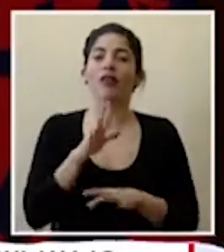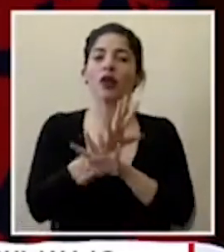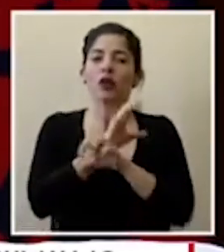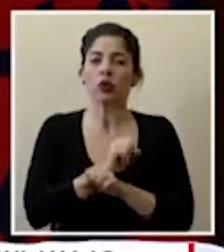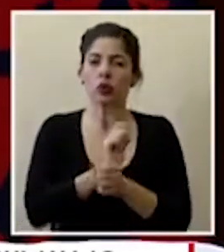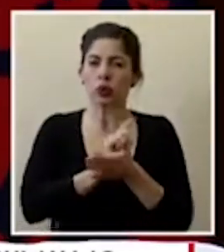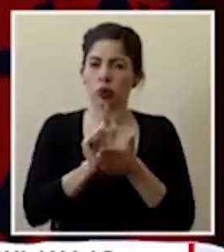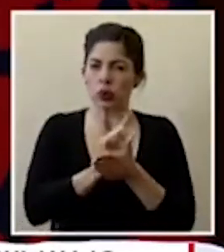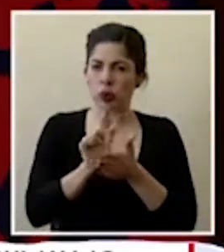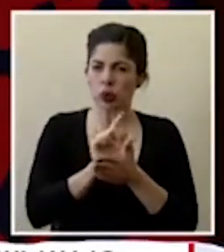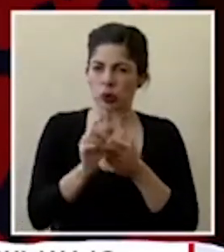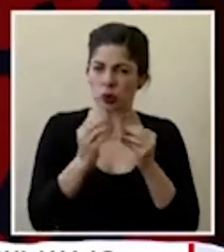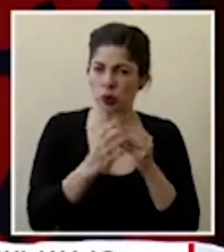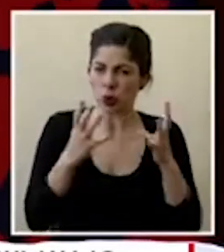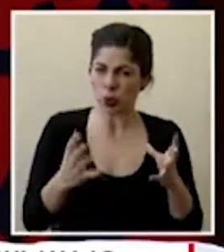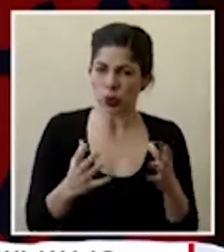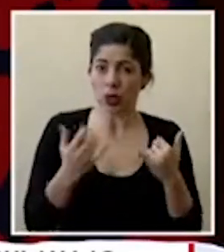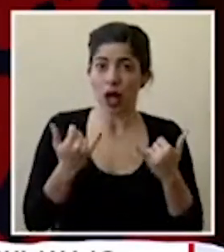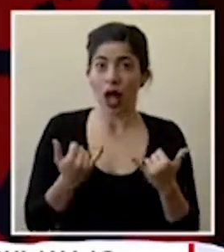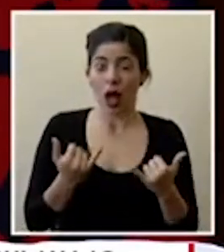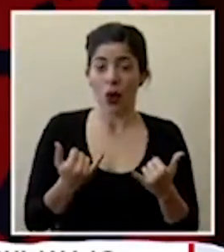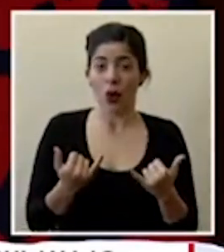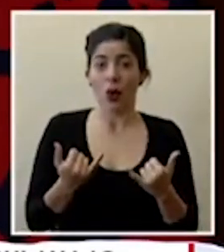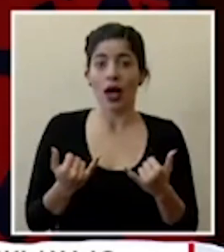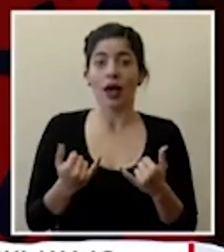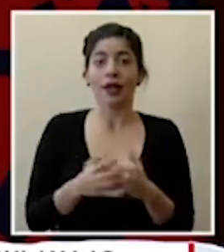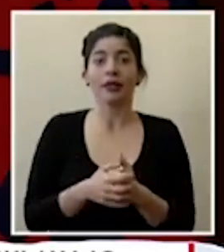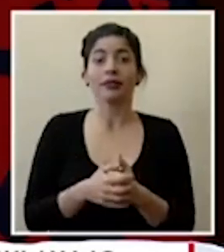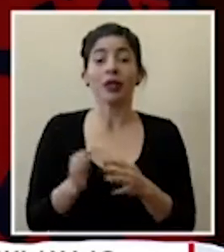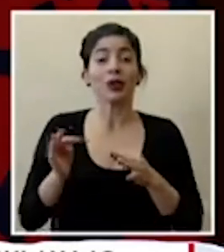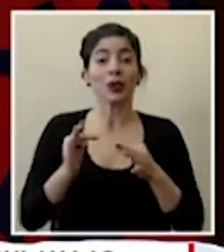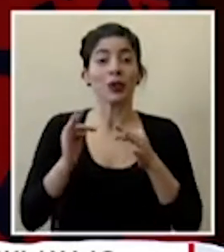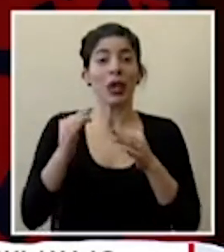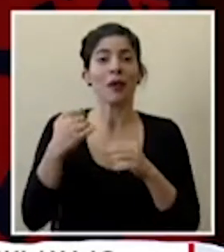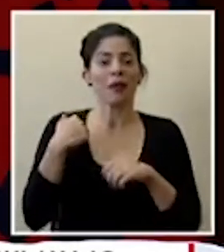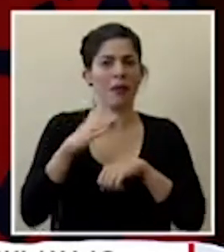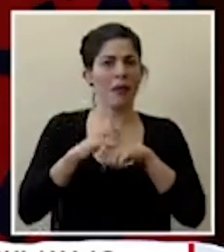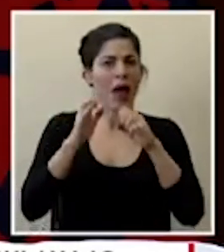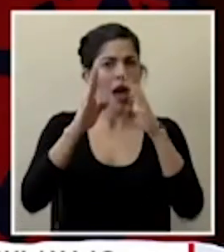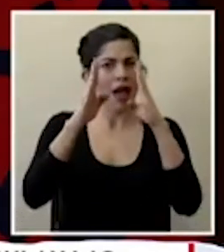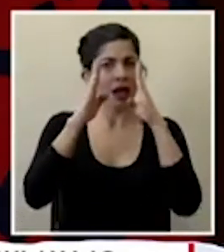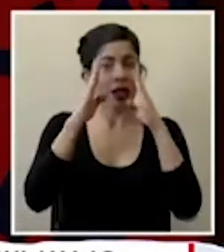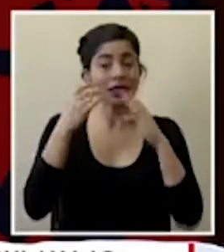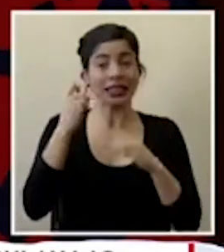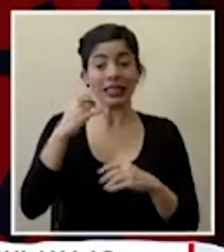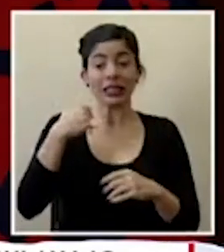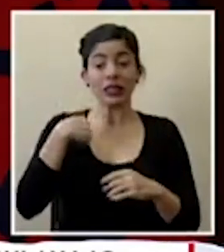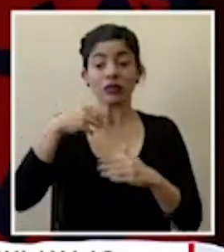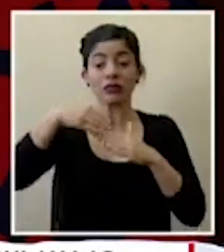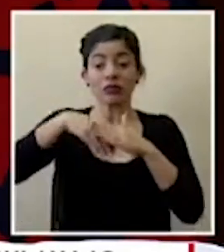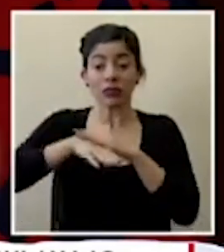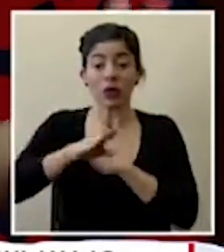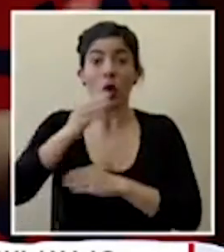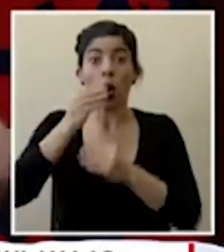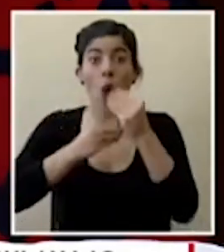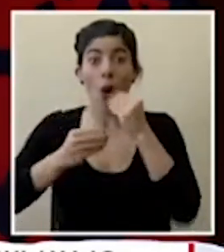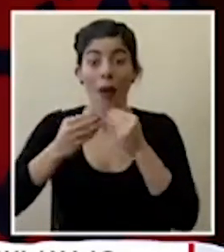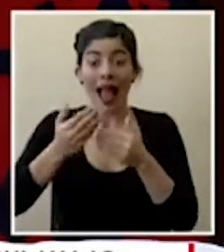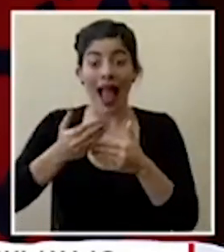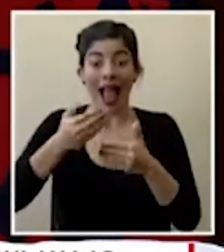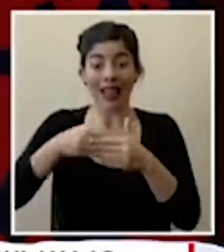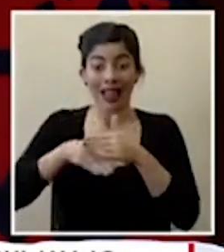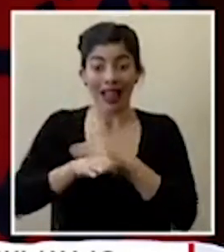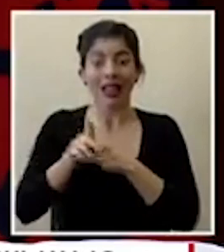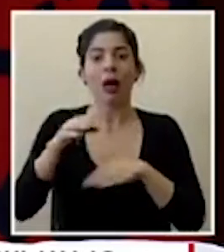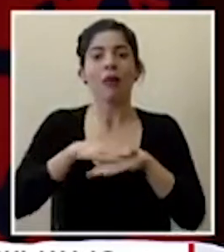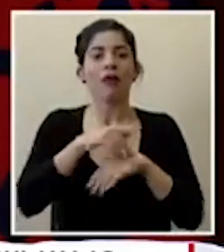higiene al extremo ahora que estamos en en en tu realba me llamó mucho la atención que para entrar a un sitio de comidas antes de entrar le